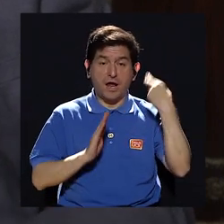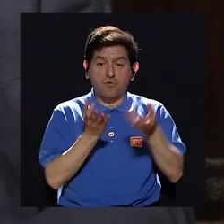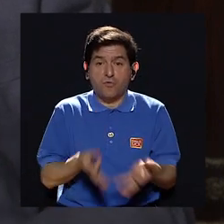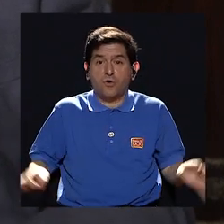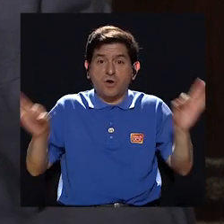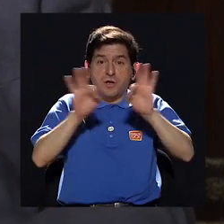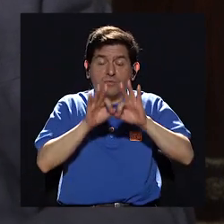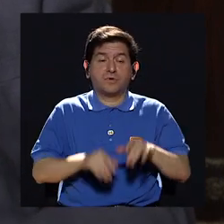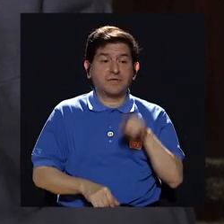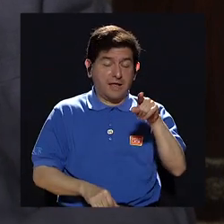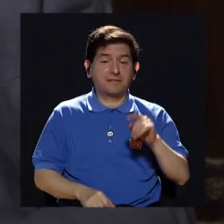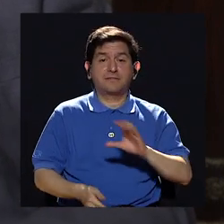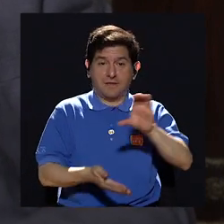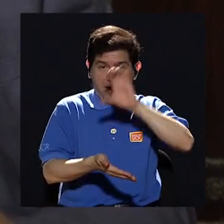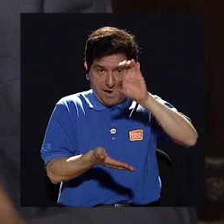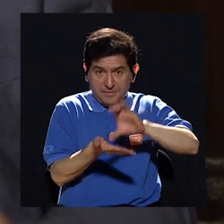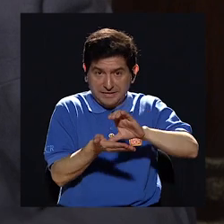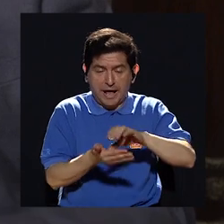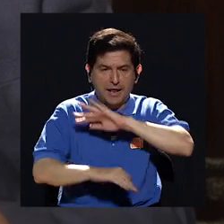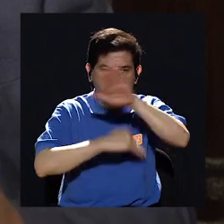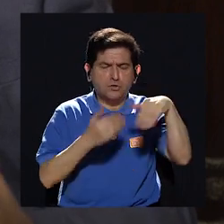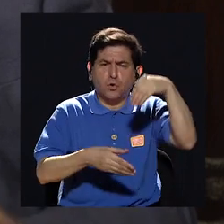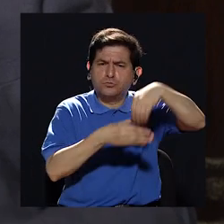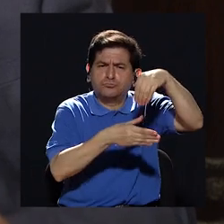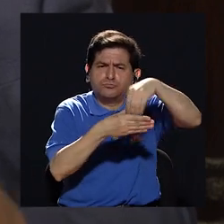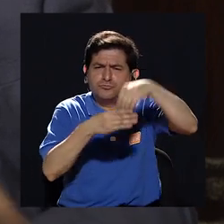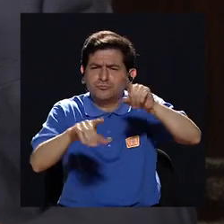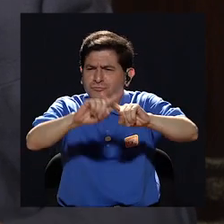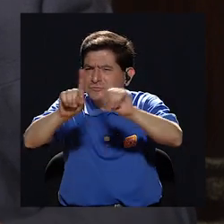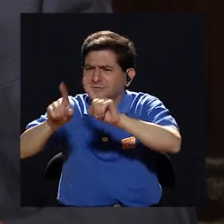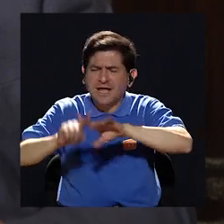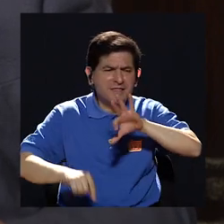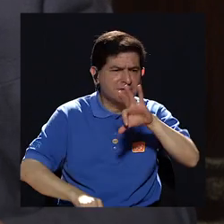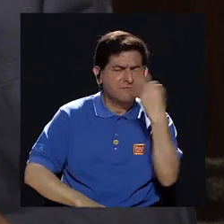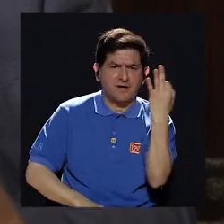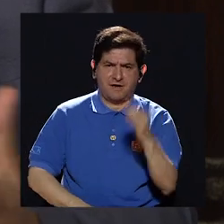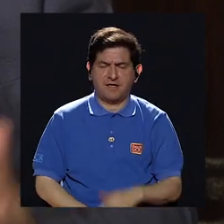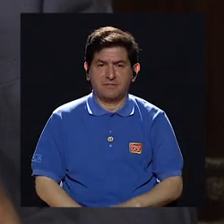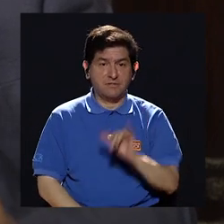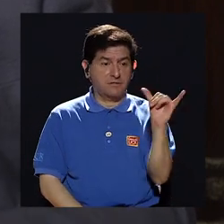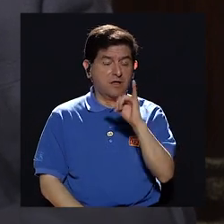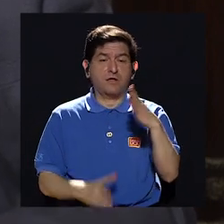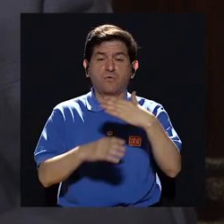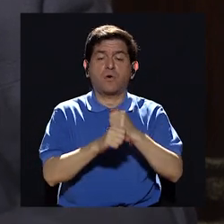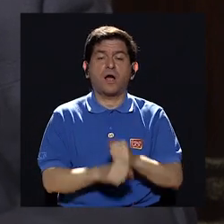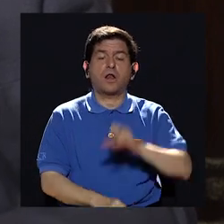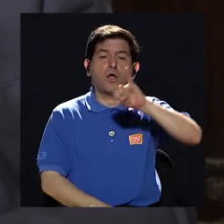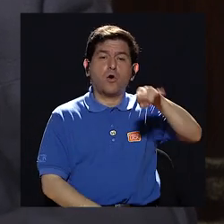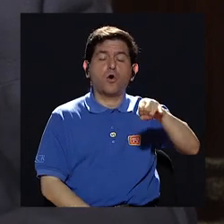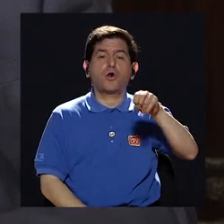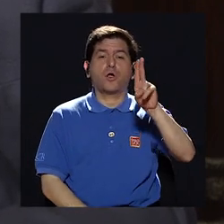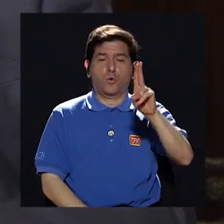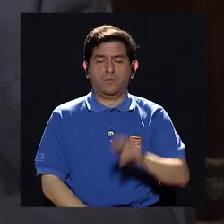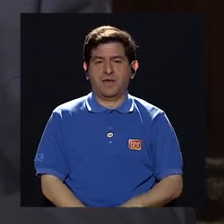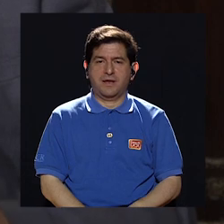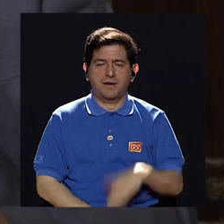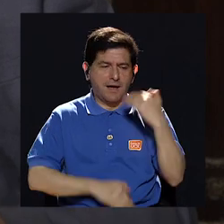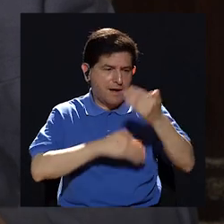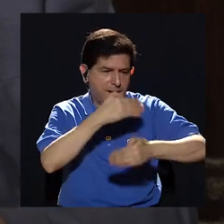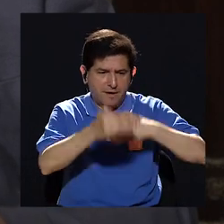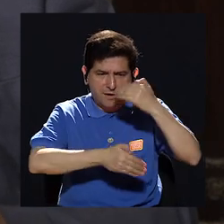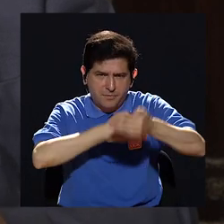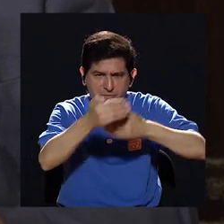decisivo en esa capital todos aportando de diferentes maneras como también lo hizo Jorge Urbina al